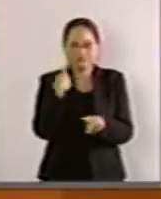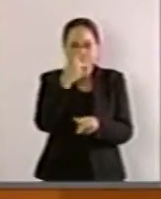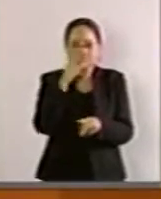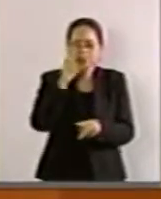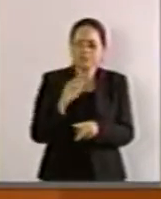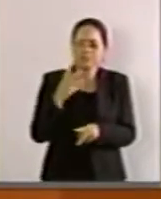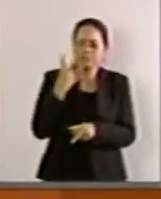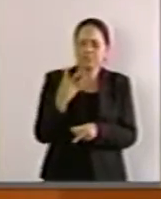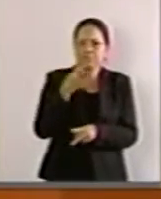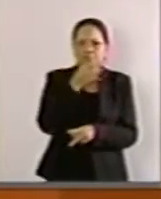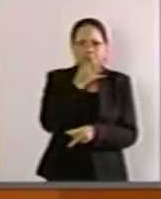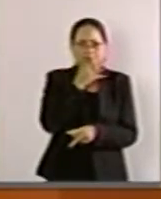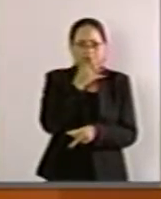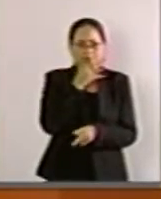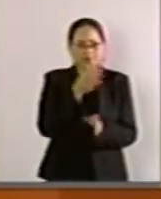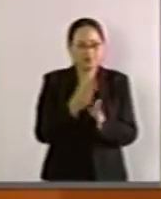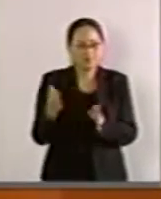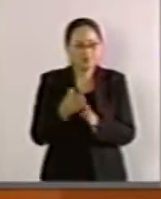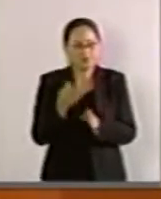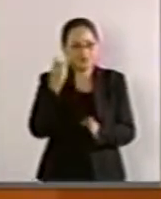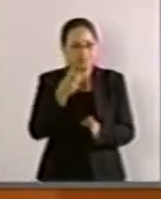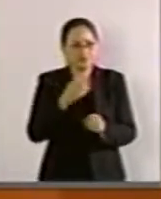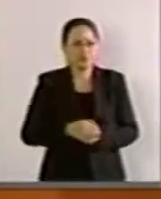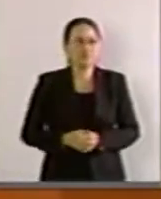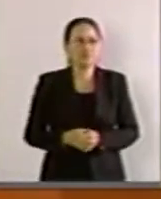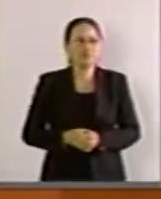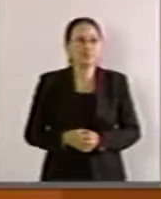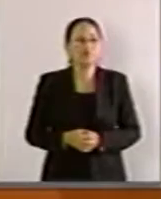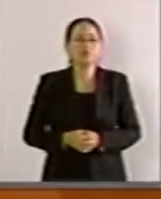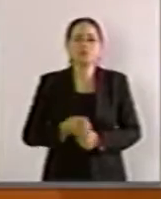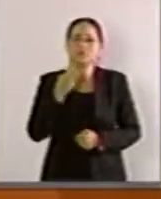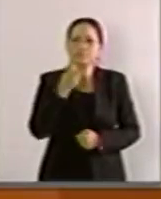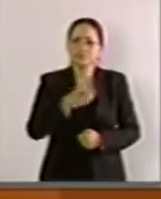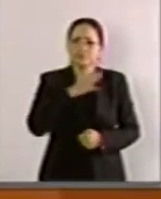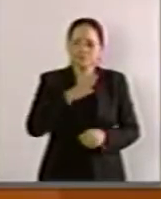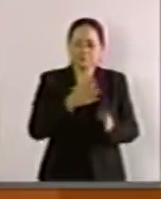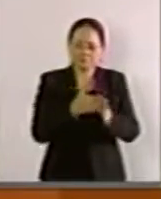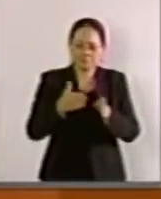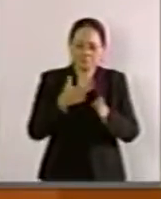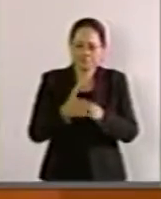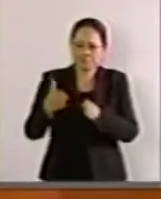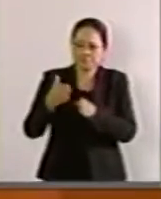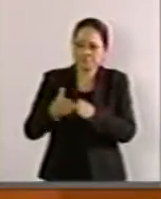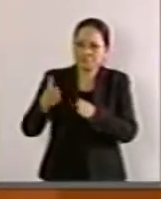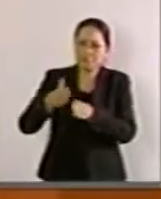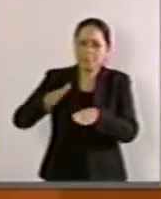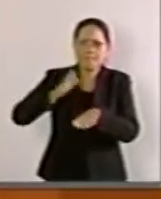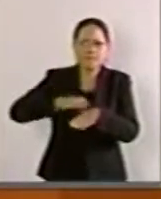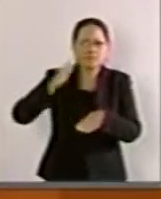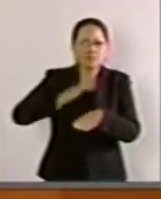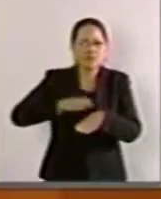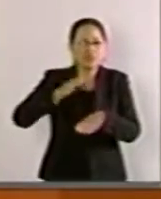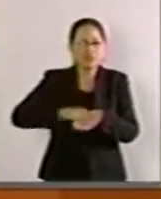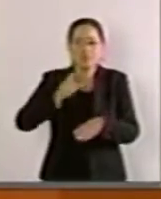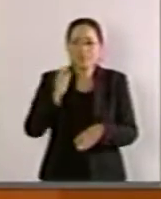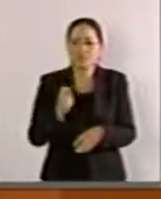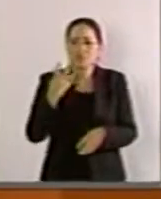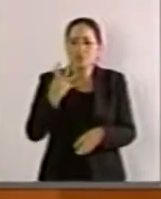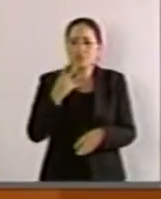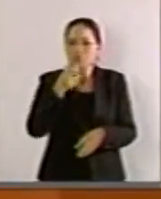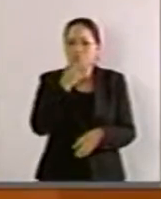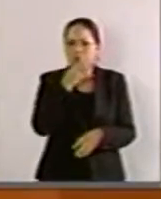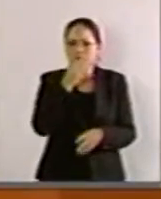34 minutos. Y el tiempo de la permanencia se ha estado incrementando 24 minutos de